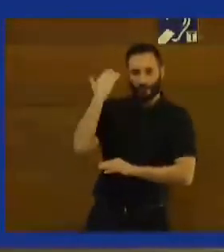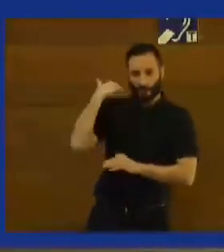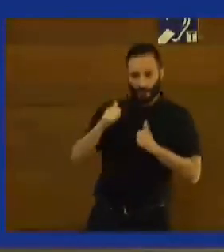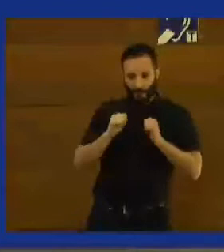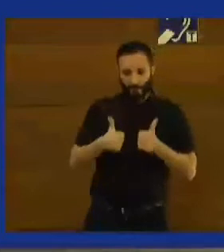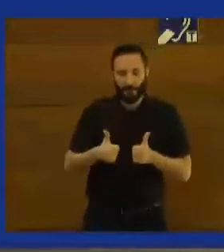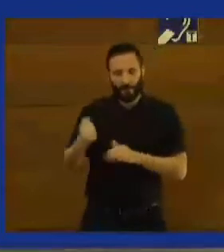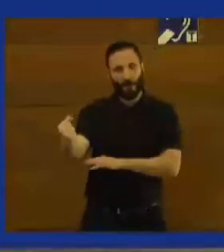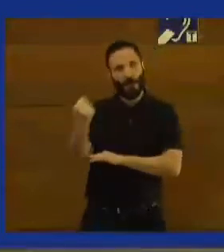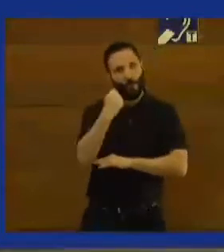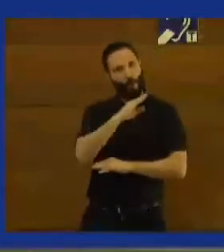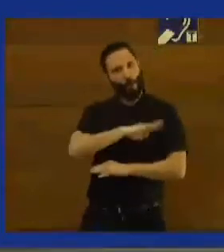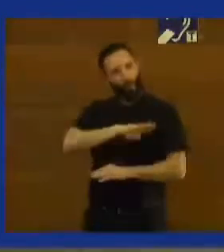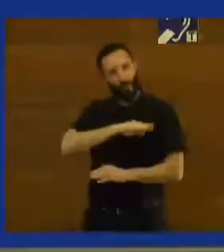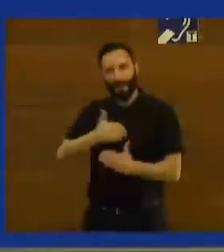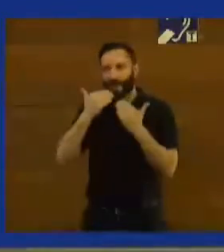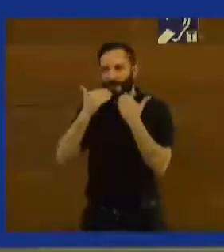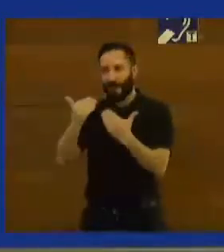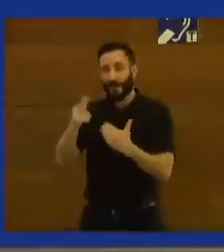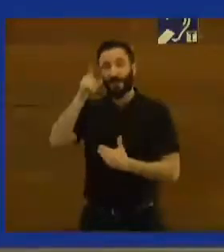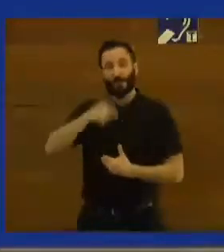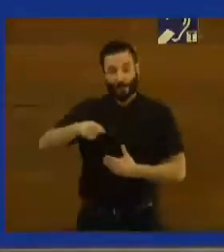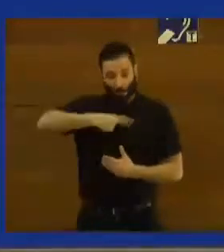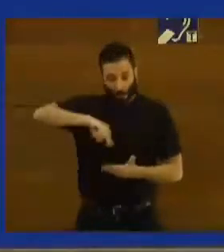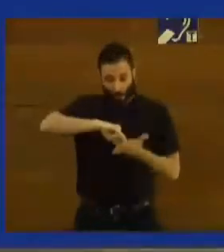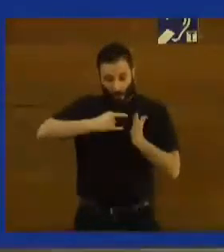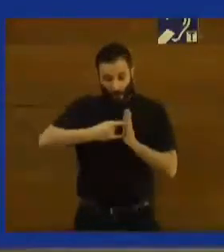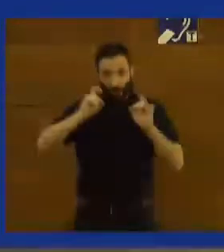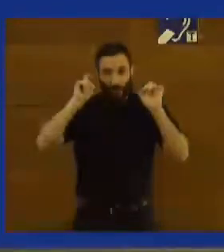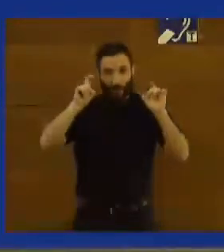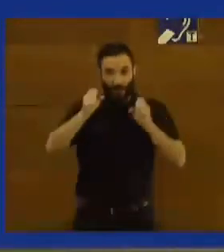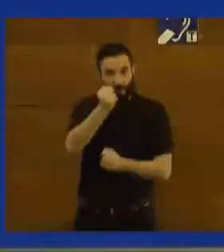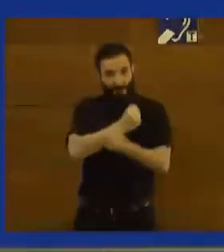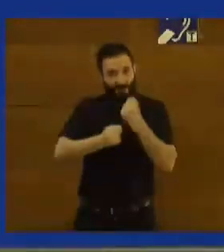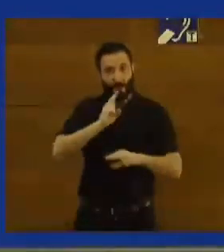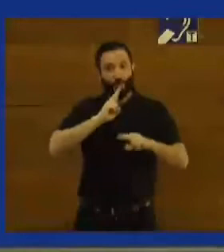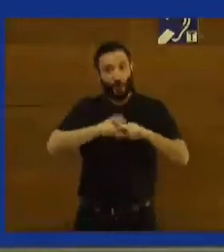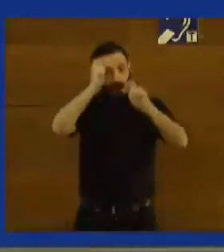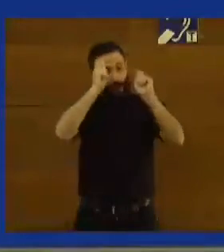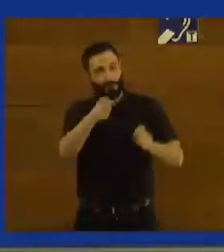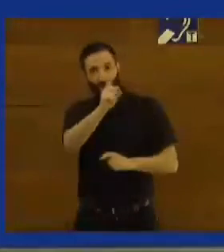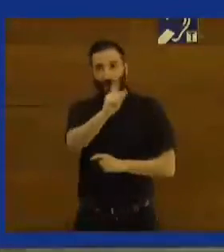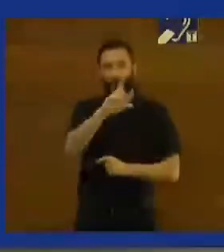y quiero decir que nuestro proyecto de educación financiera no se llamaba así, pero comenzó con la Asociación de Madres Solteras